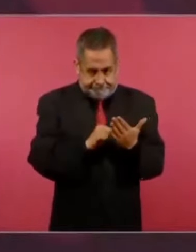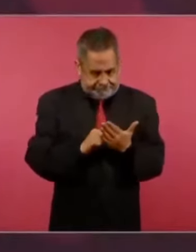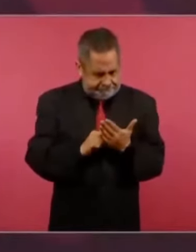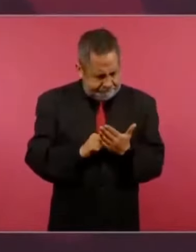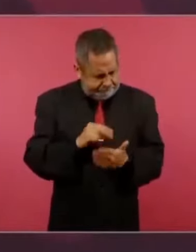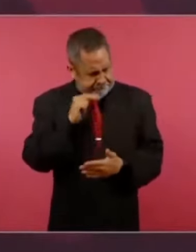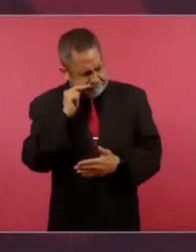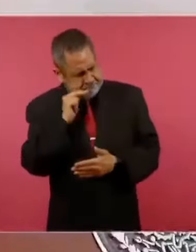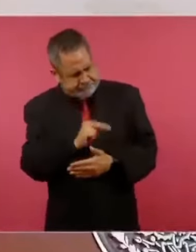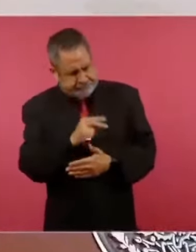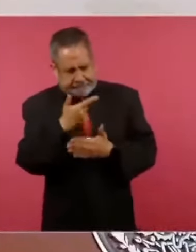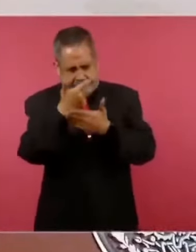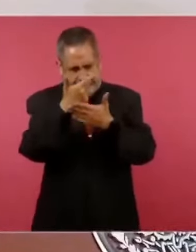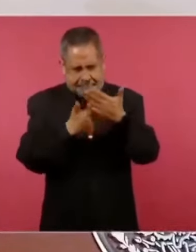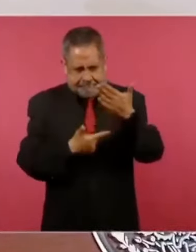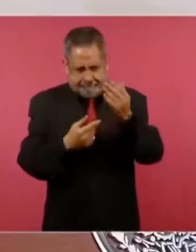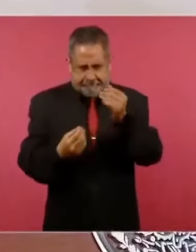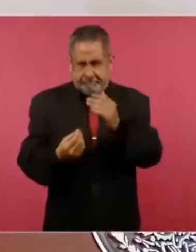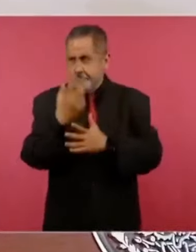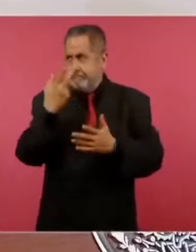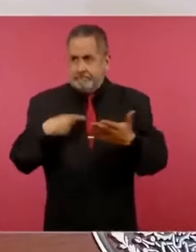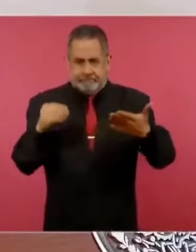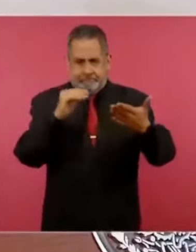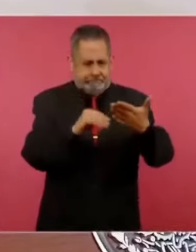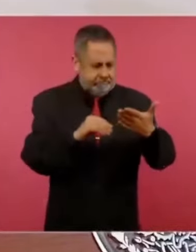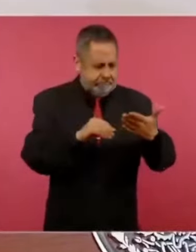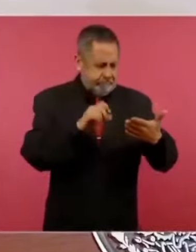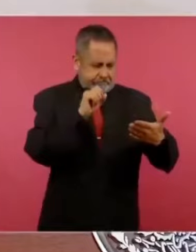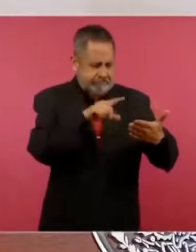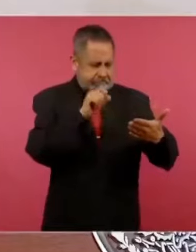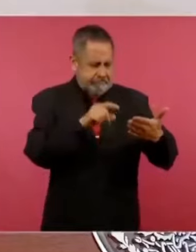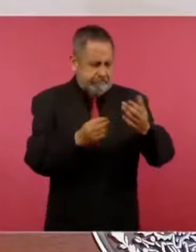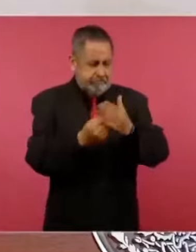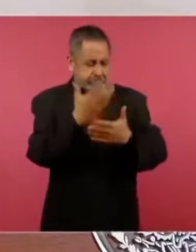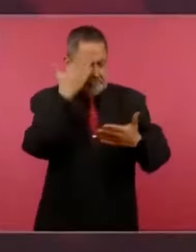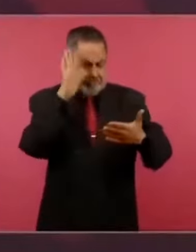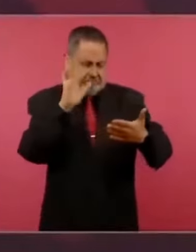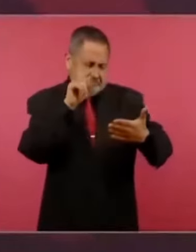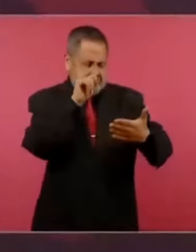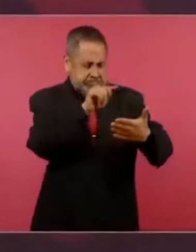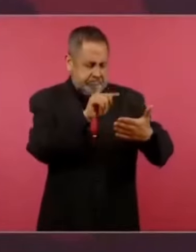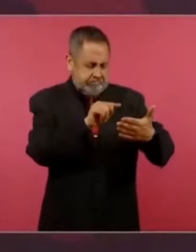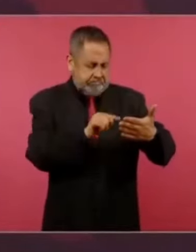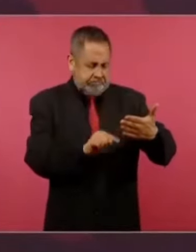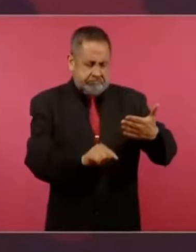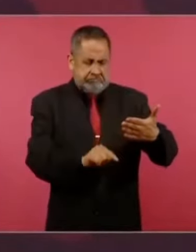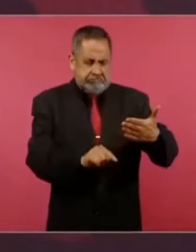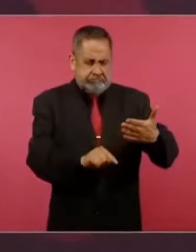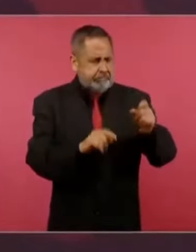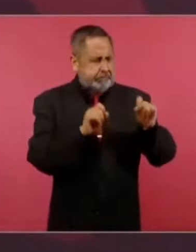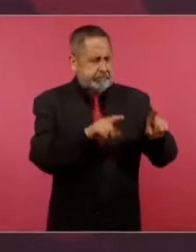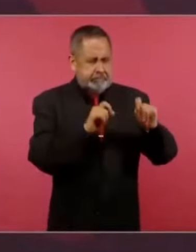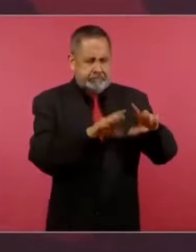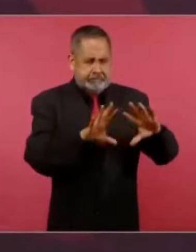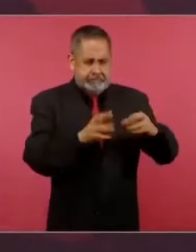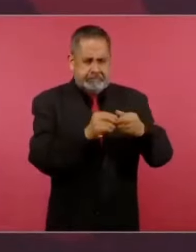lista y dije a ver si hay nuevos, y no, muy pocos nuevos, muy pocos,